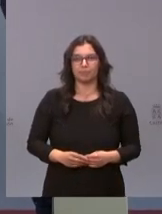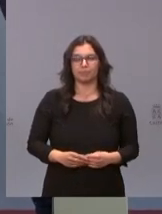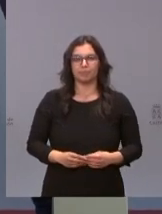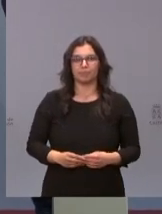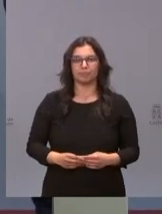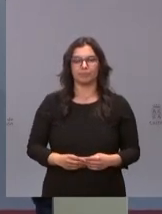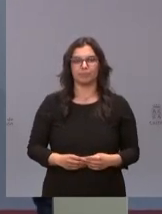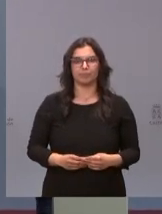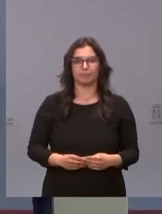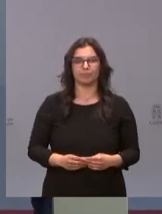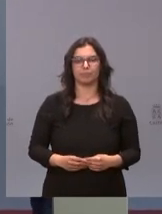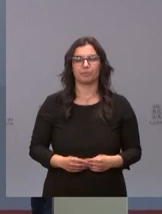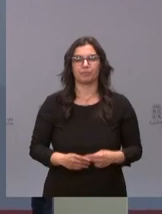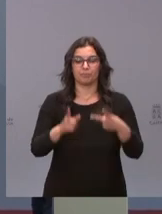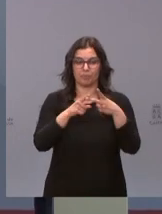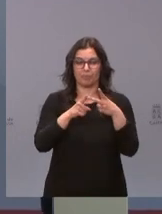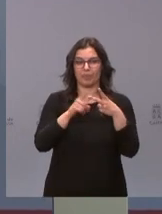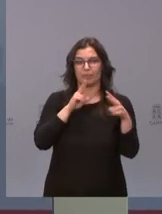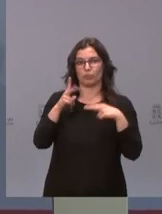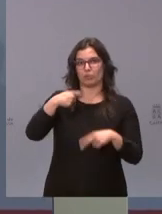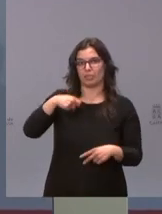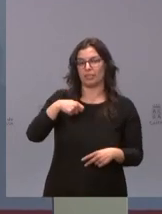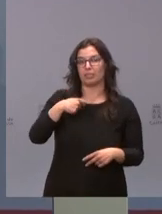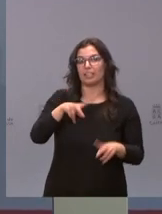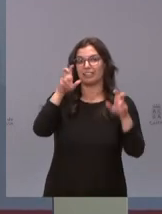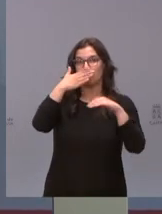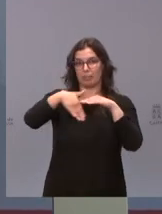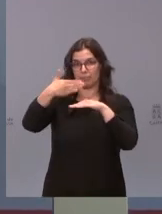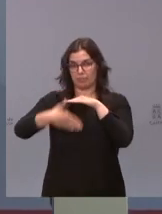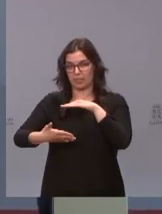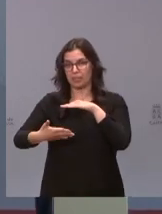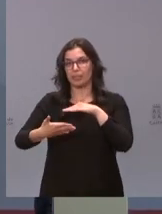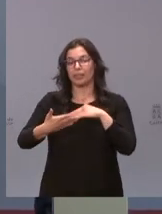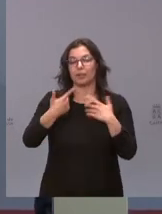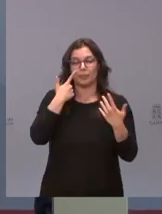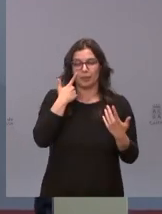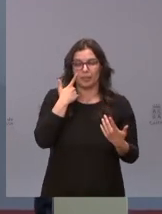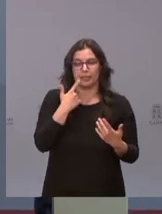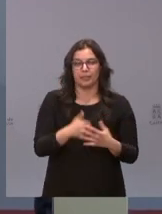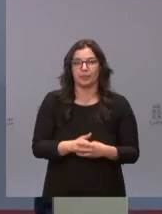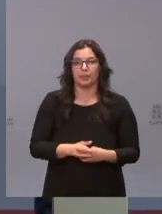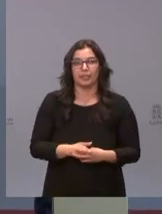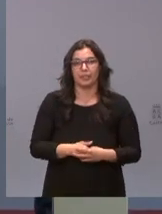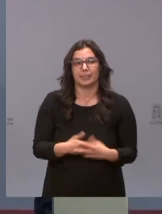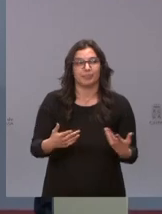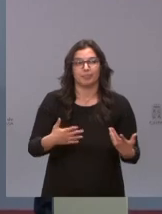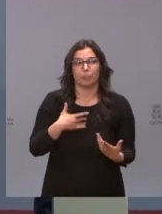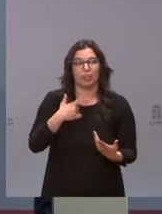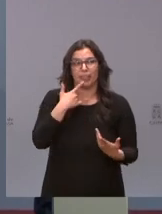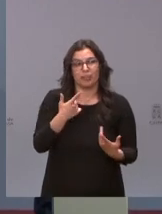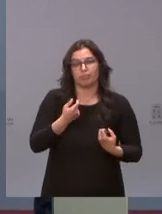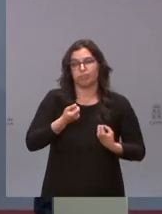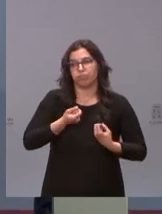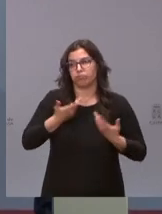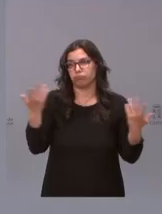bueno respecto de las restricciones mire se puede decir mucho se puede decir